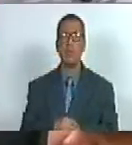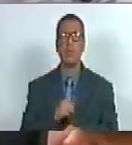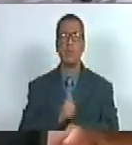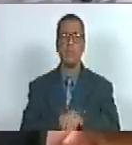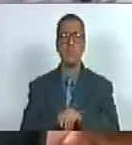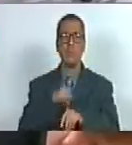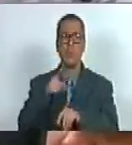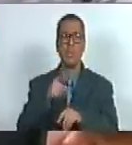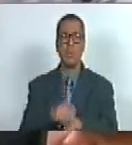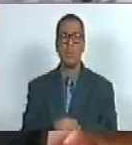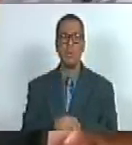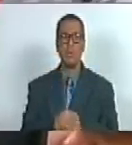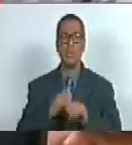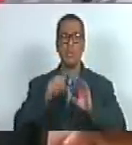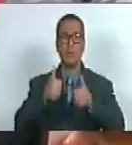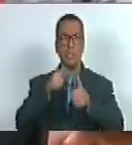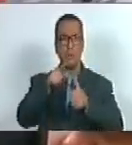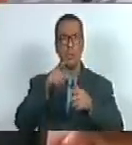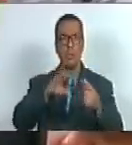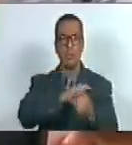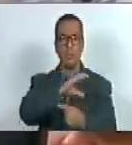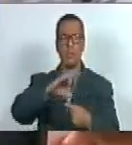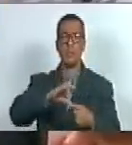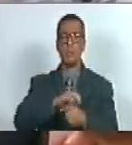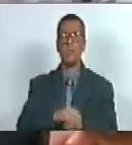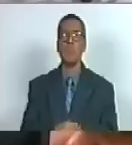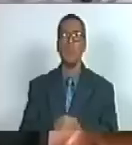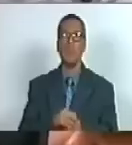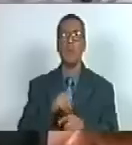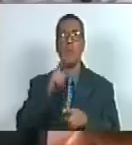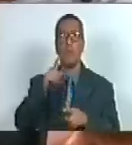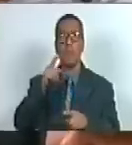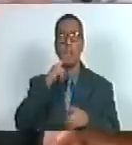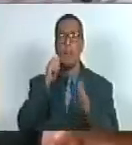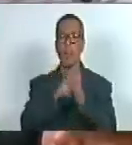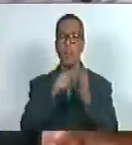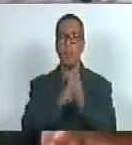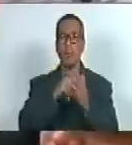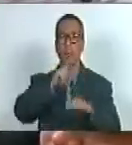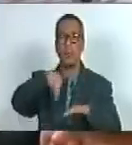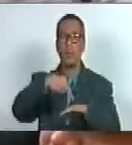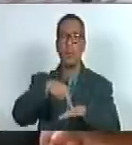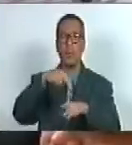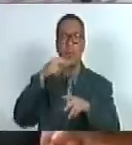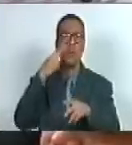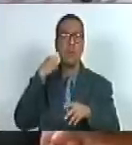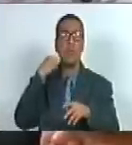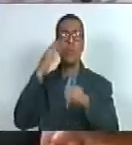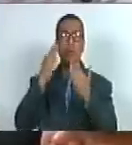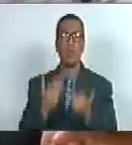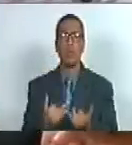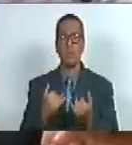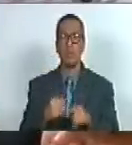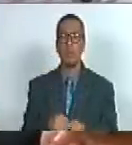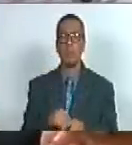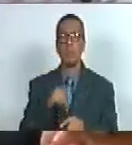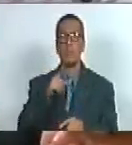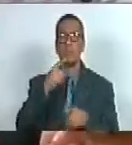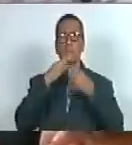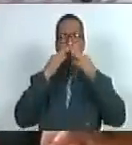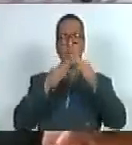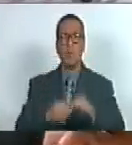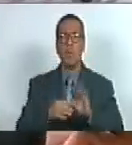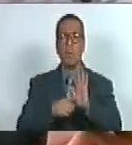mismos como historia y como cultura y por eso el cumbe nacional afrovenezolano reivindica el